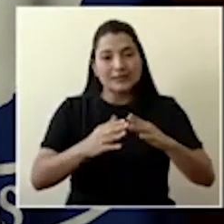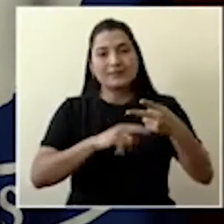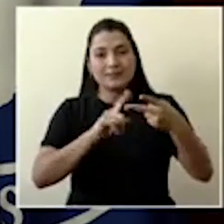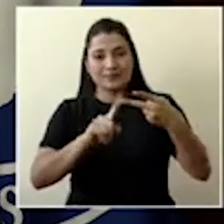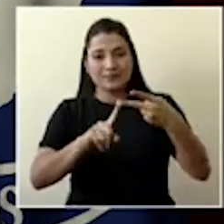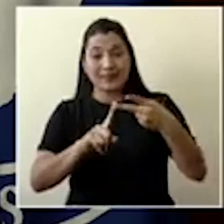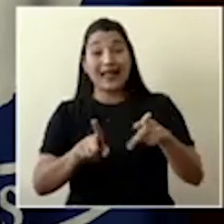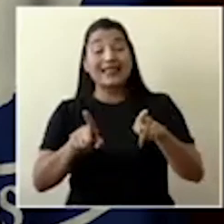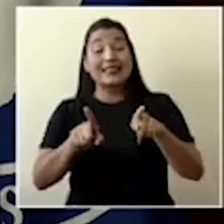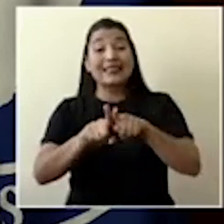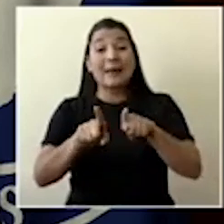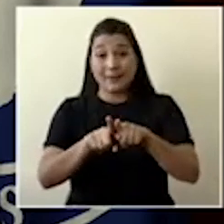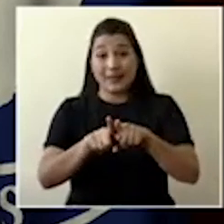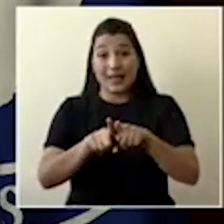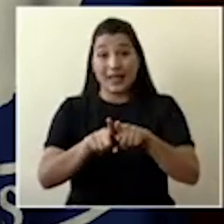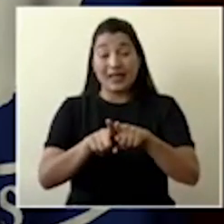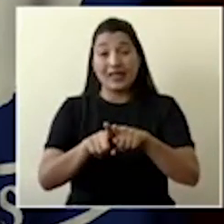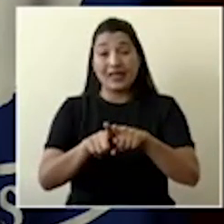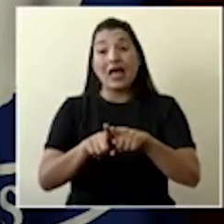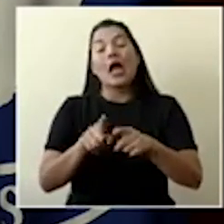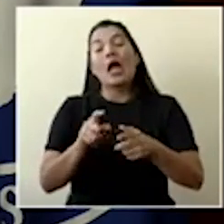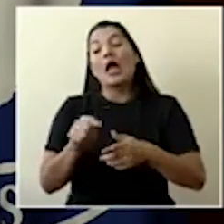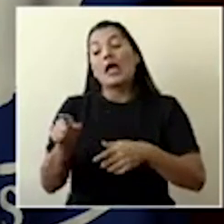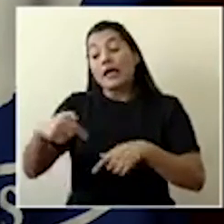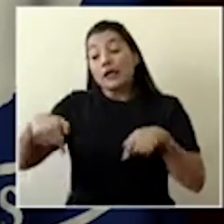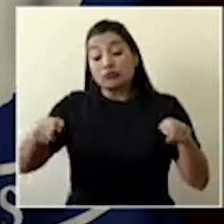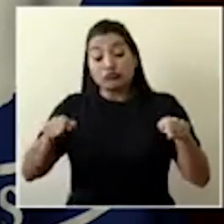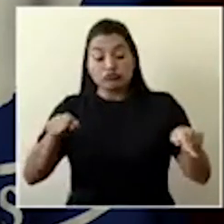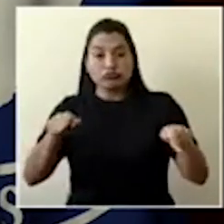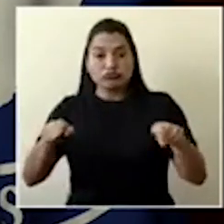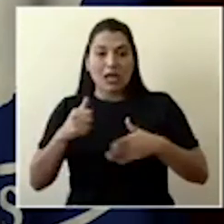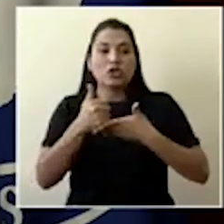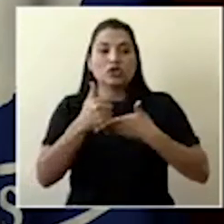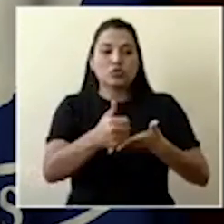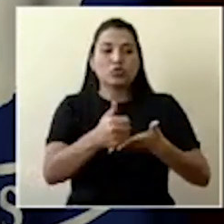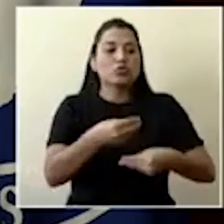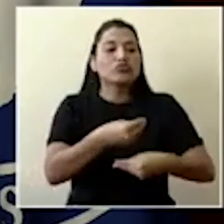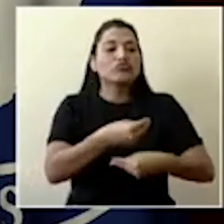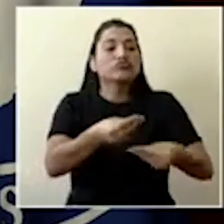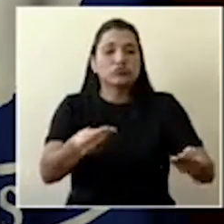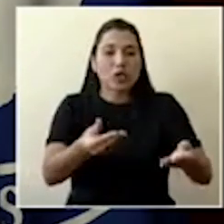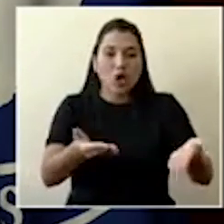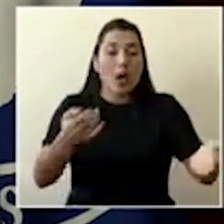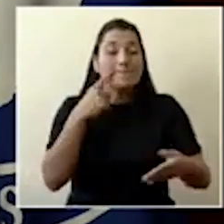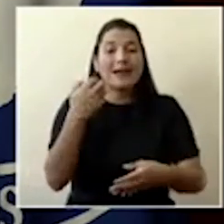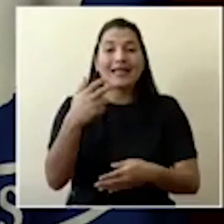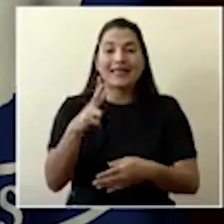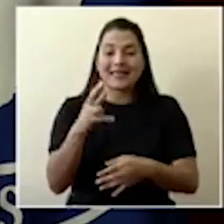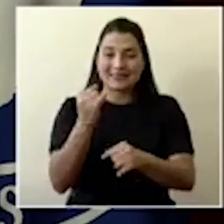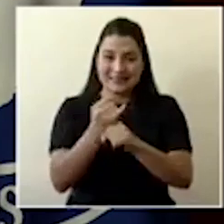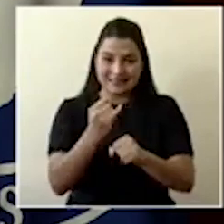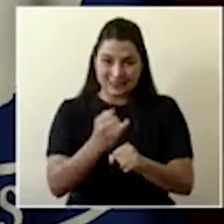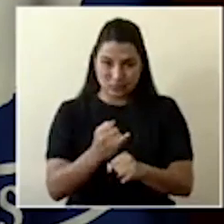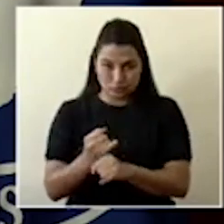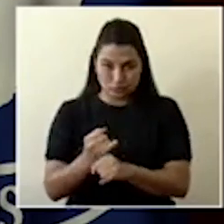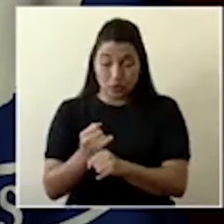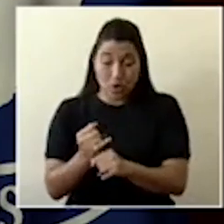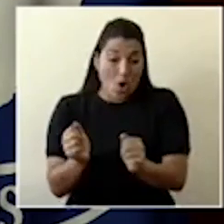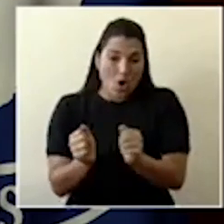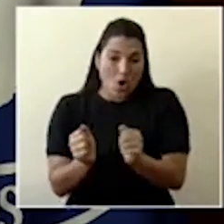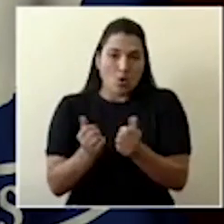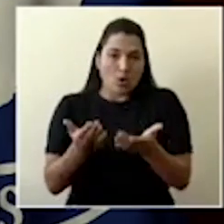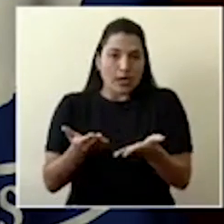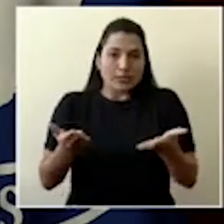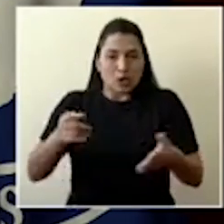que desde que inició esta emergencia hemos logrado abastecer con artículos de primera necesidad